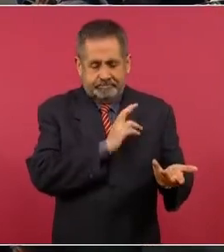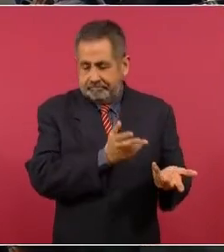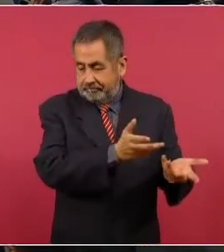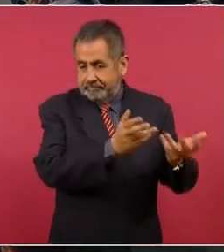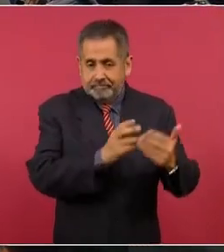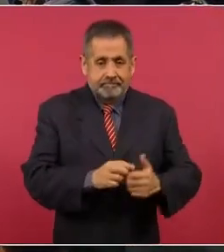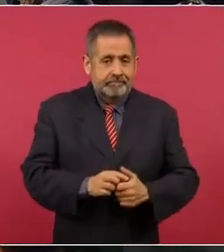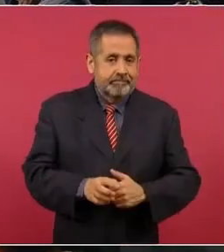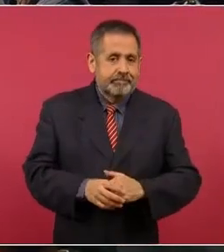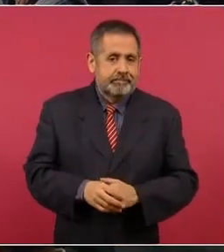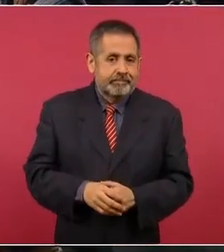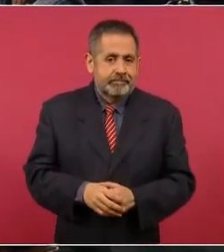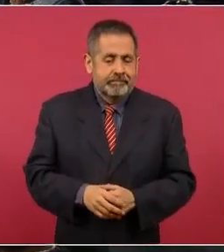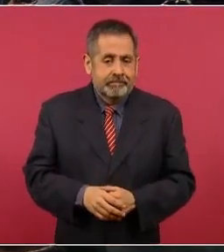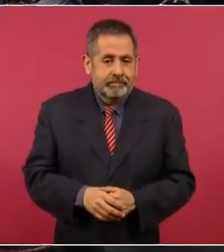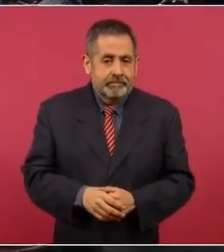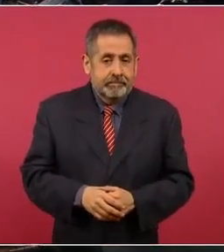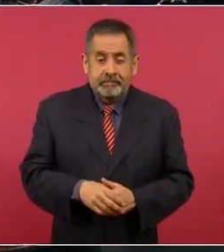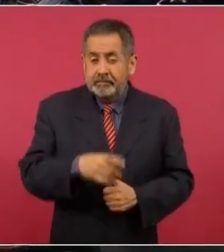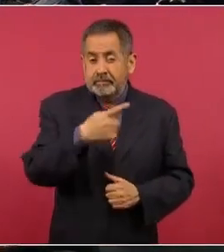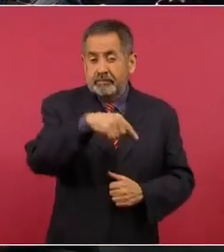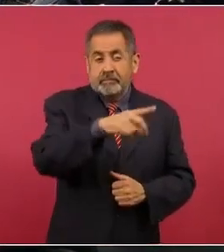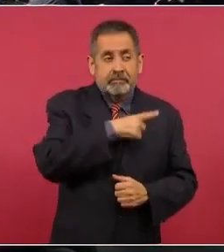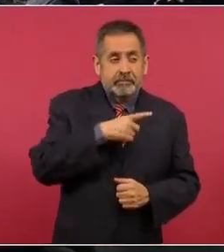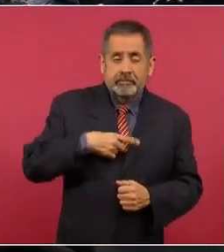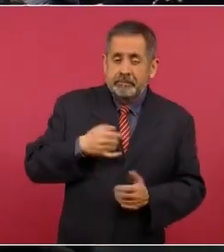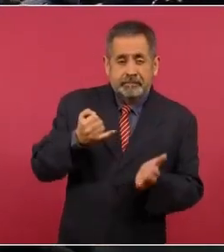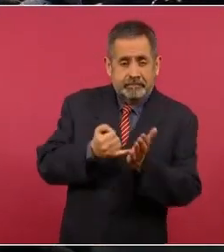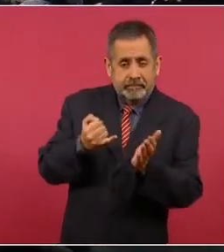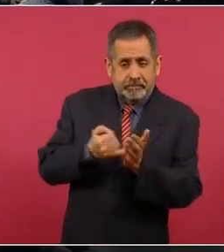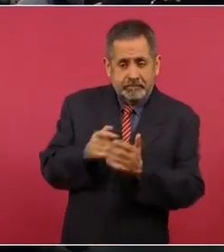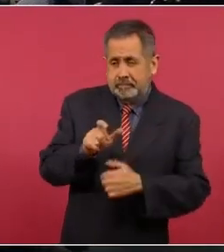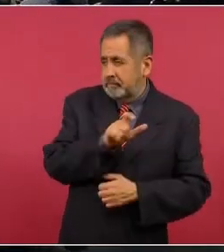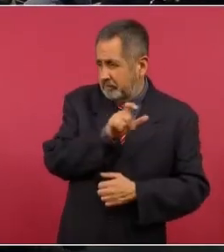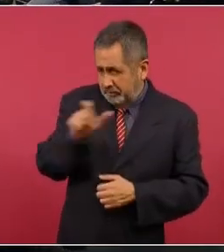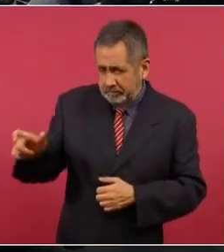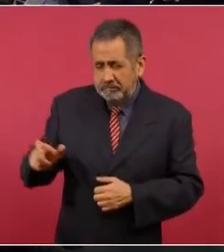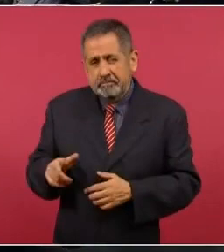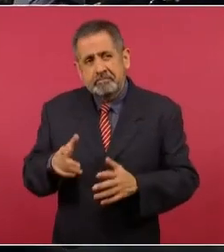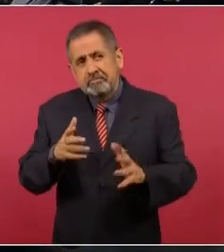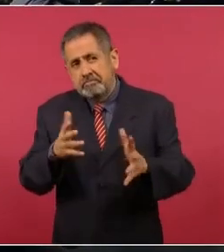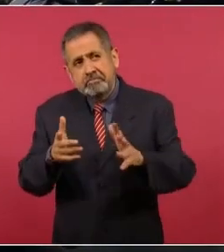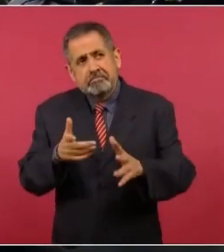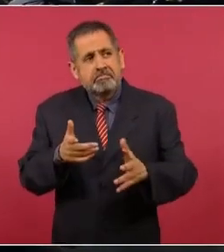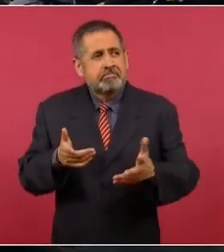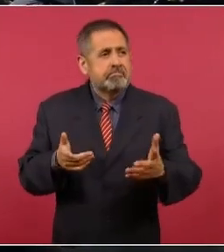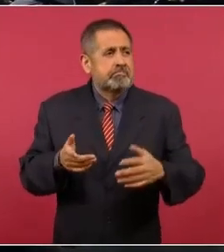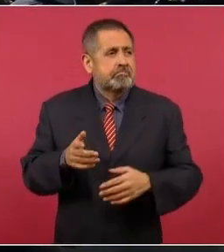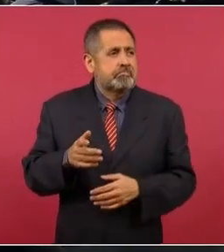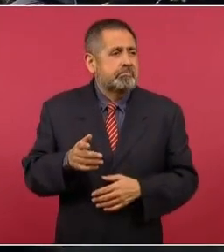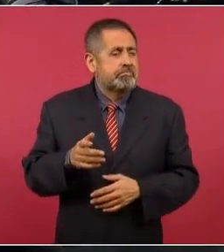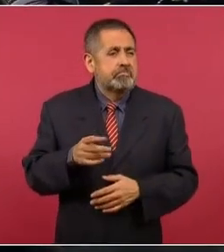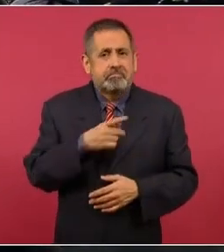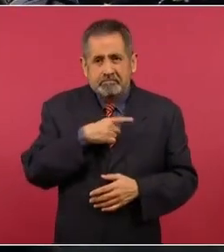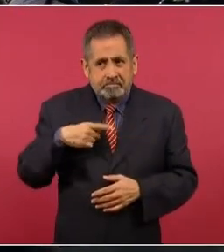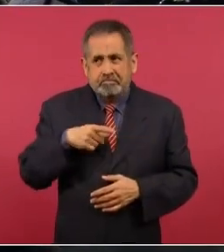Tenían que haber pagado de impuestos como